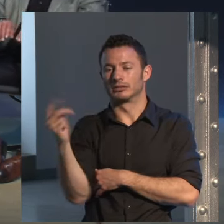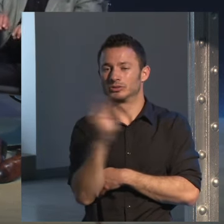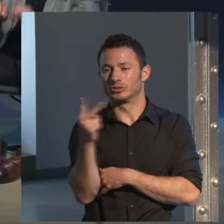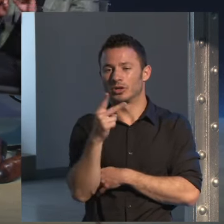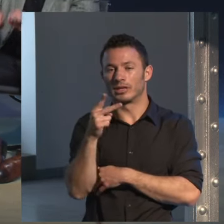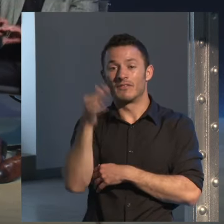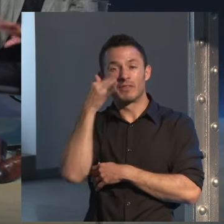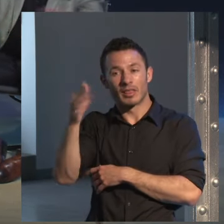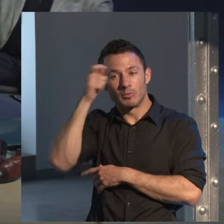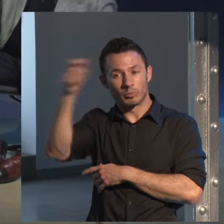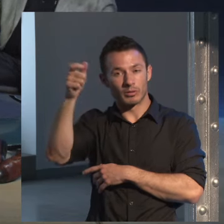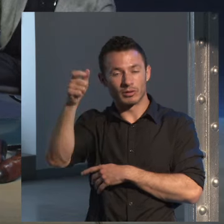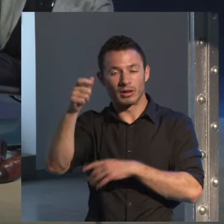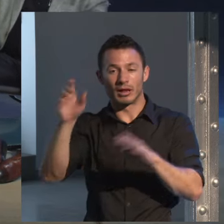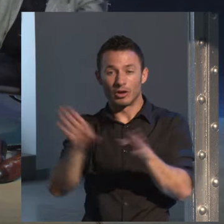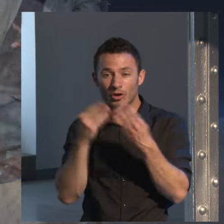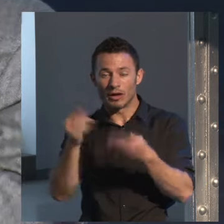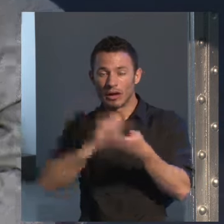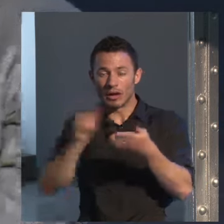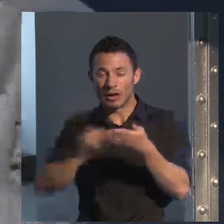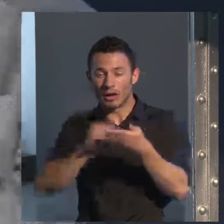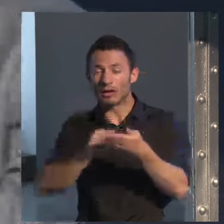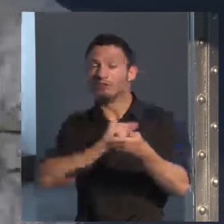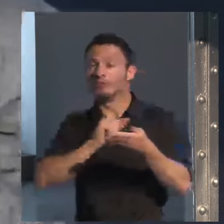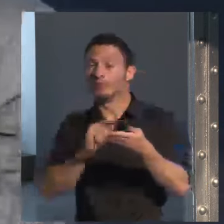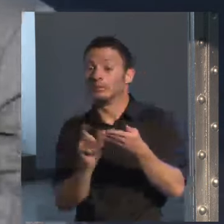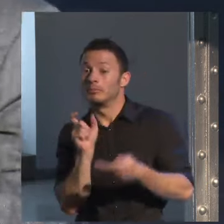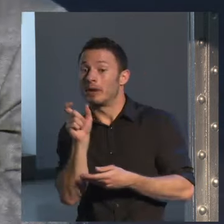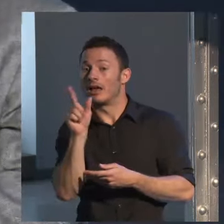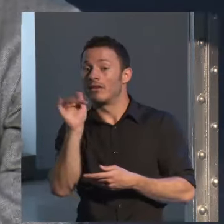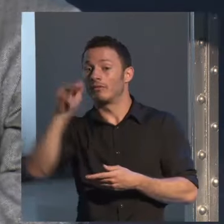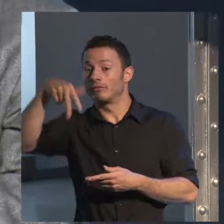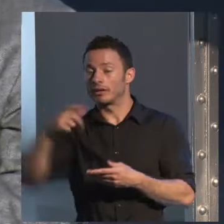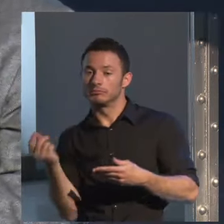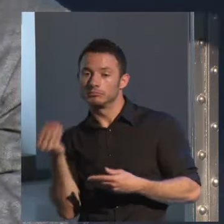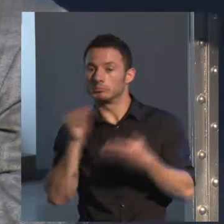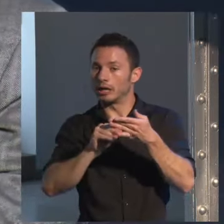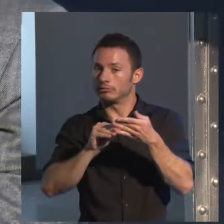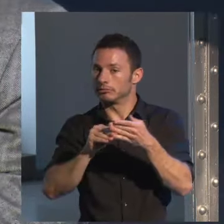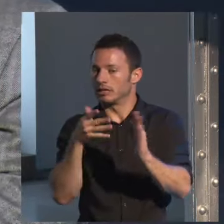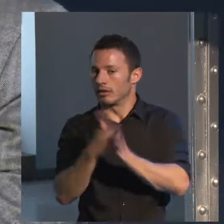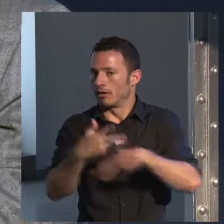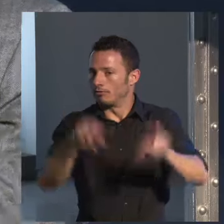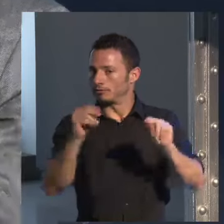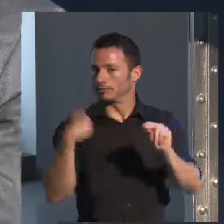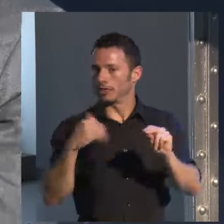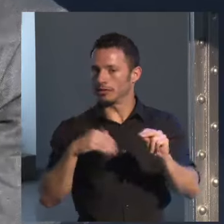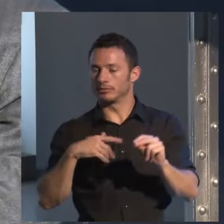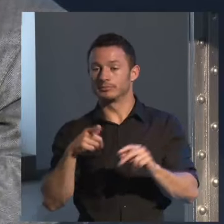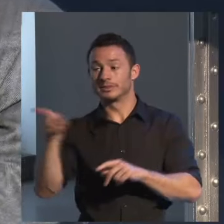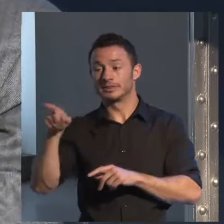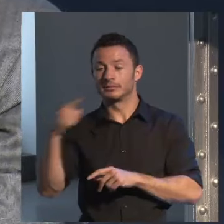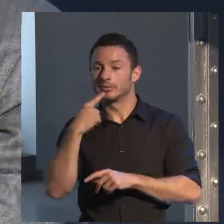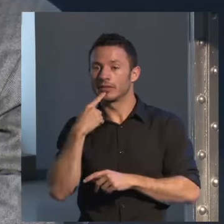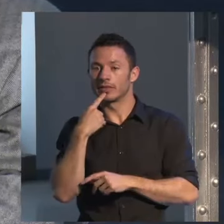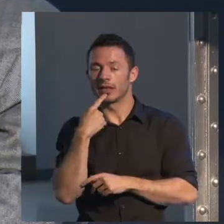termina de escribir la novela y pone fin y ya está terminada la novela. Y este escritor me hacía el siguiente cuento. yo todos los días escribo alrededor